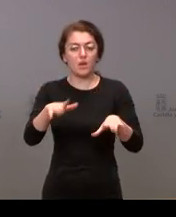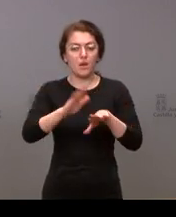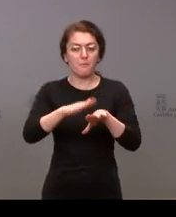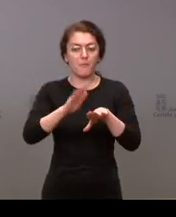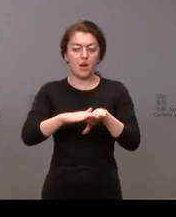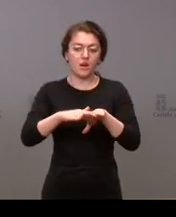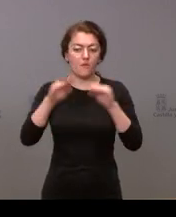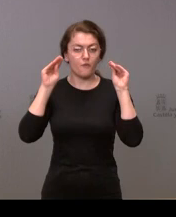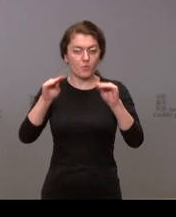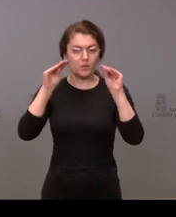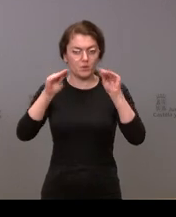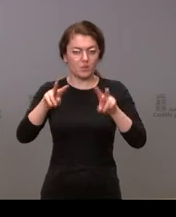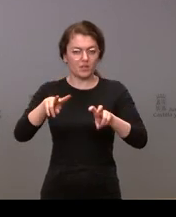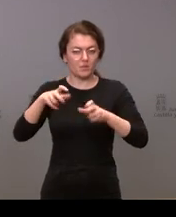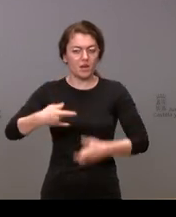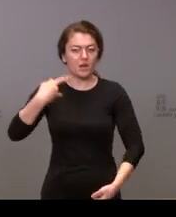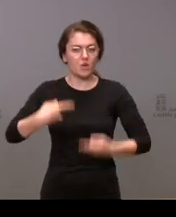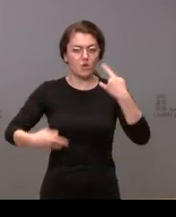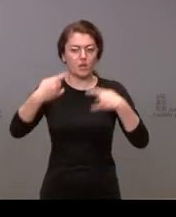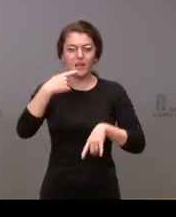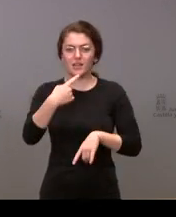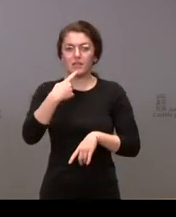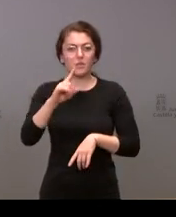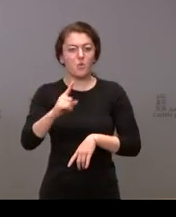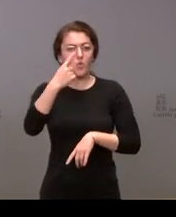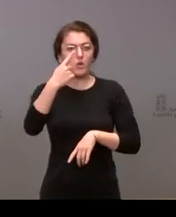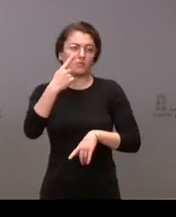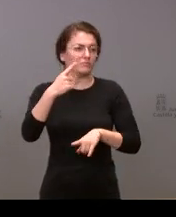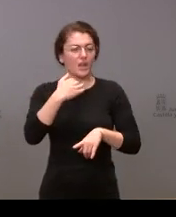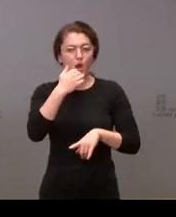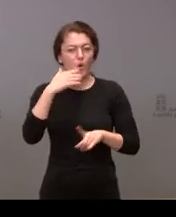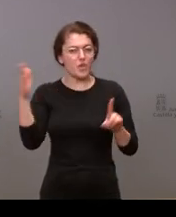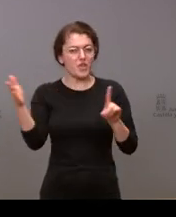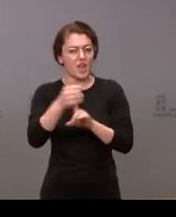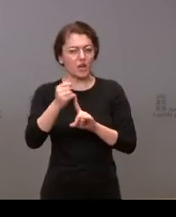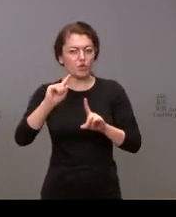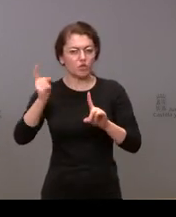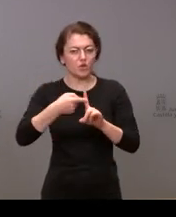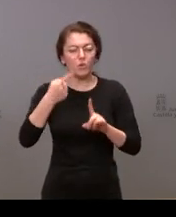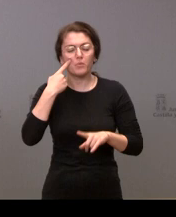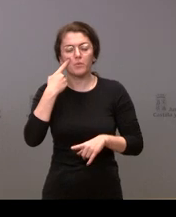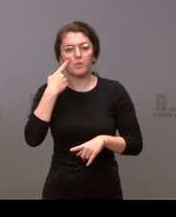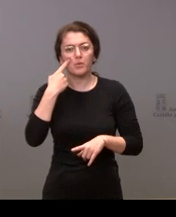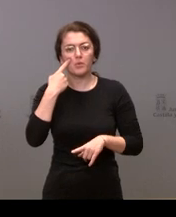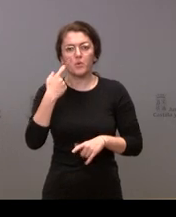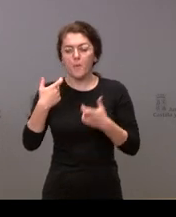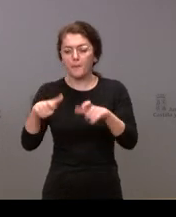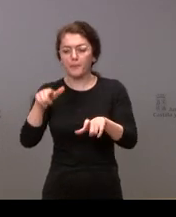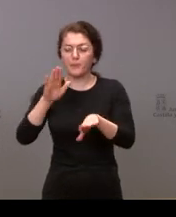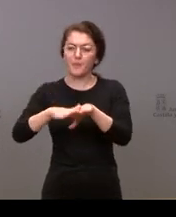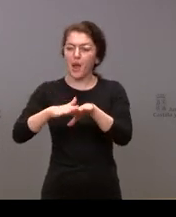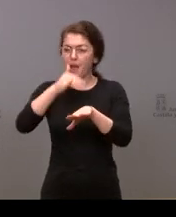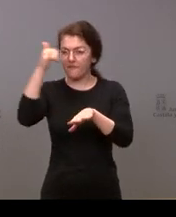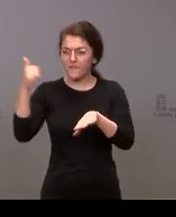radiología ha mencionado de que una de ellas de radiodiagnóstico creo que es así una de ellas iría para el vierzo